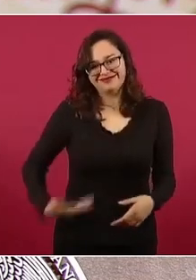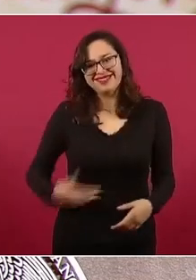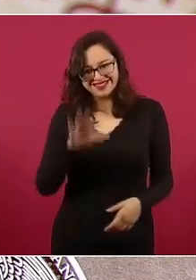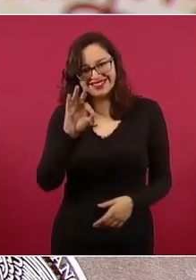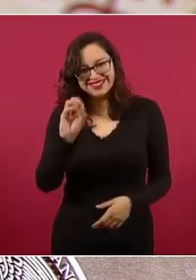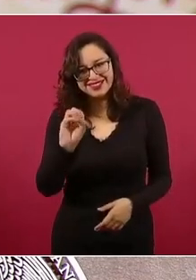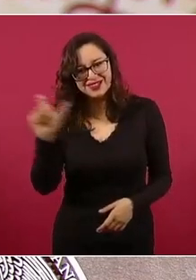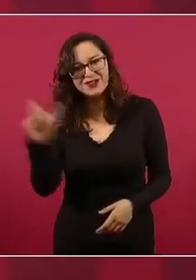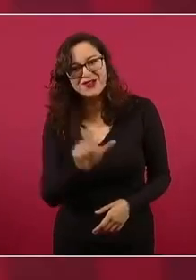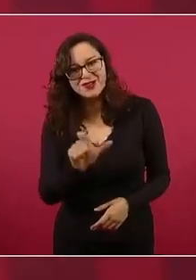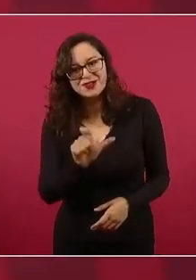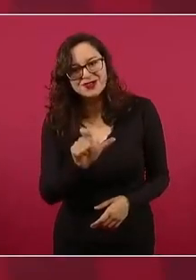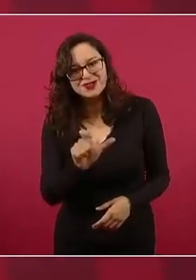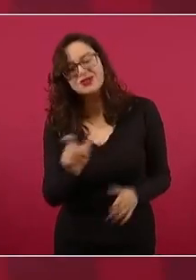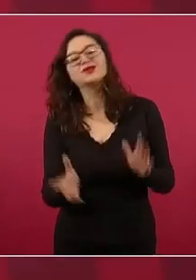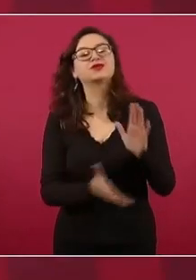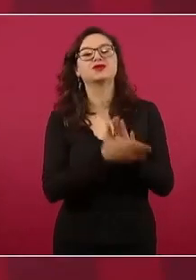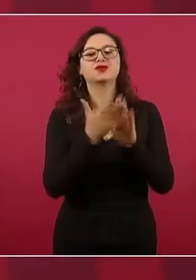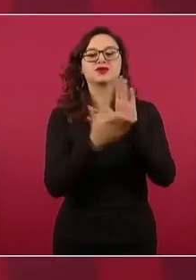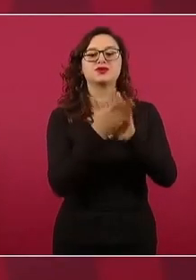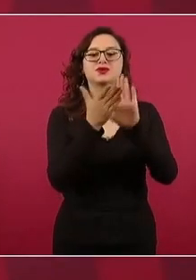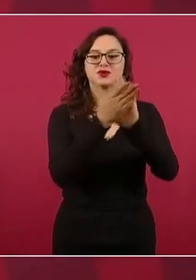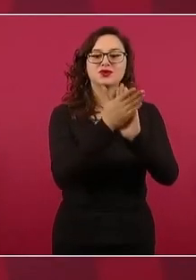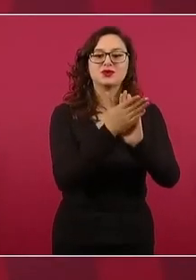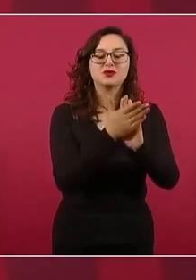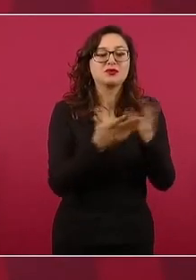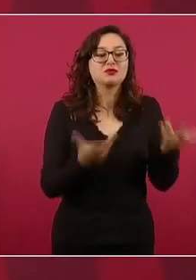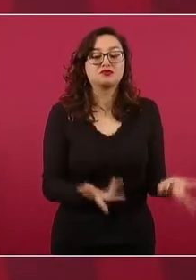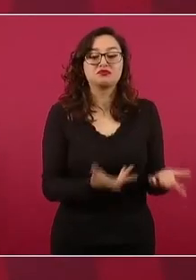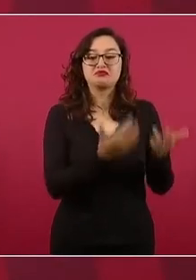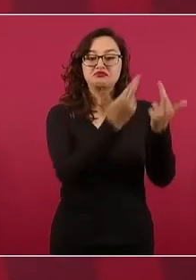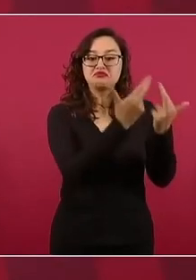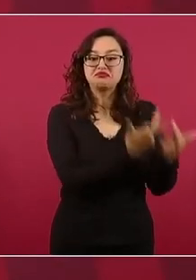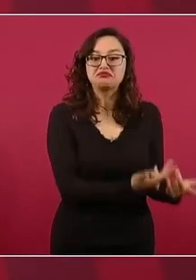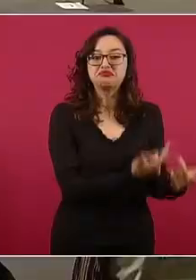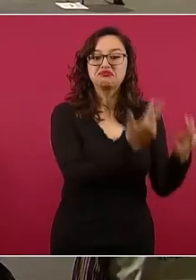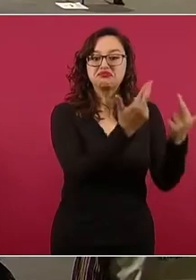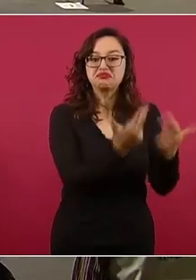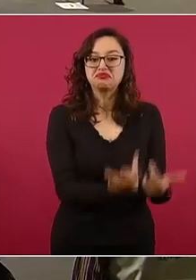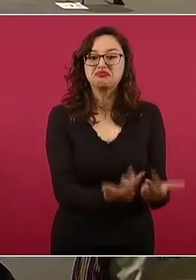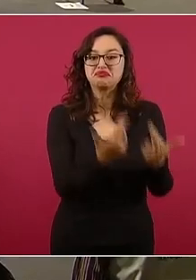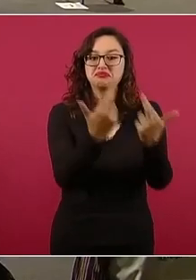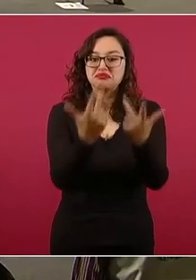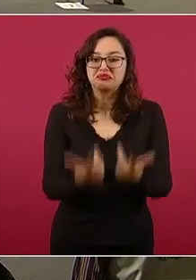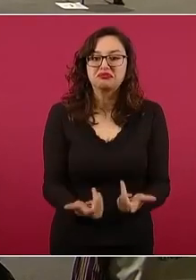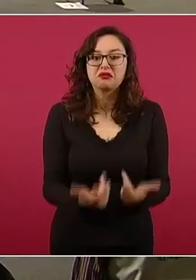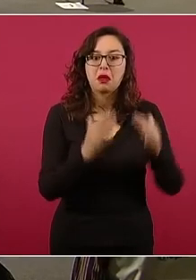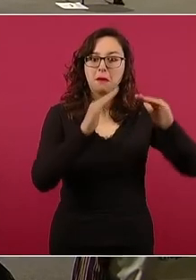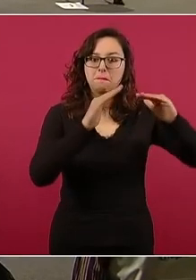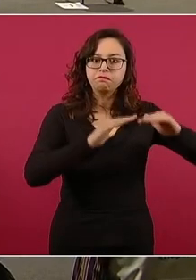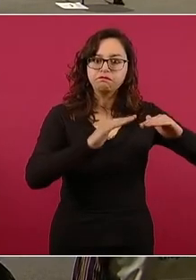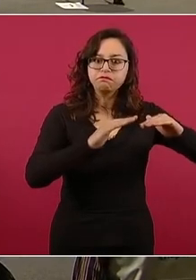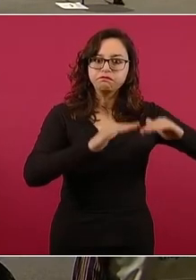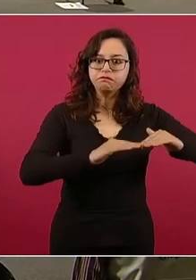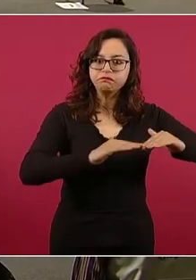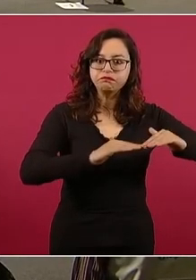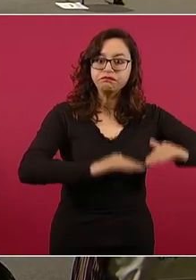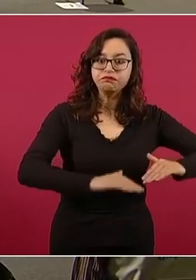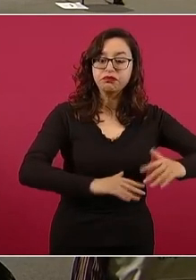está preparando un proyecto para repararlo. Aquí vemos la cobertura de los medios.